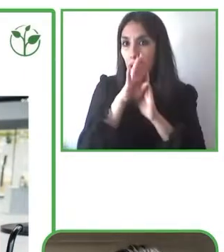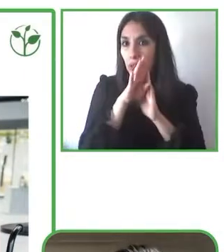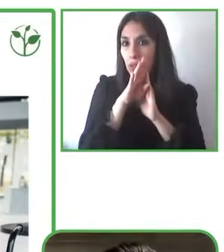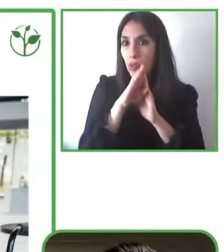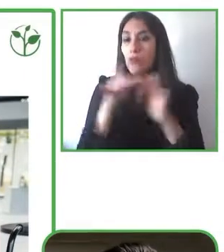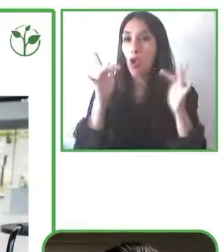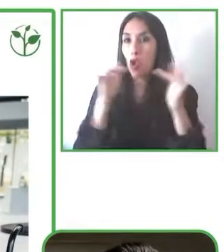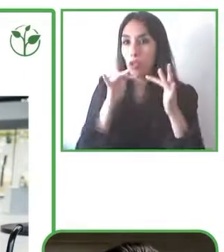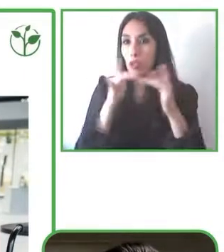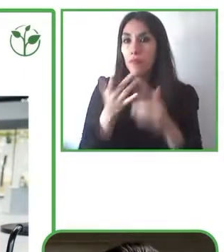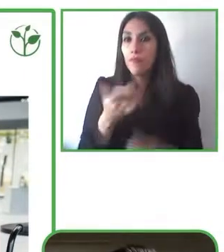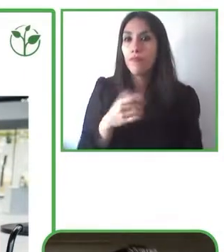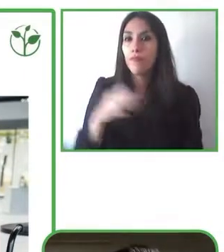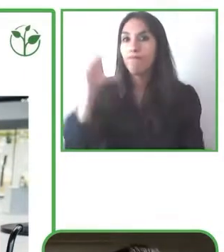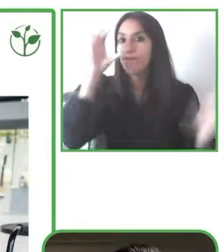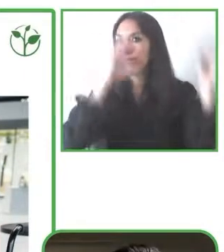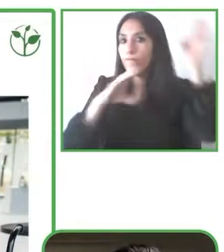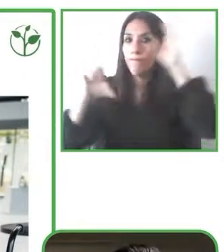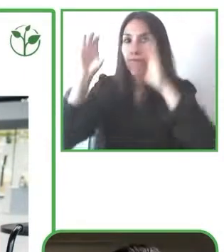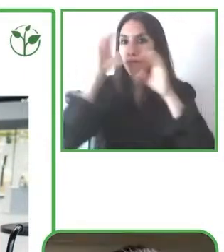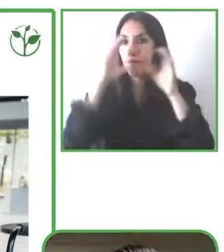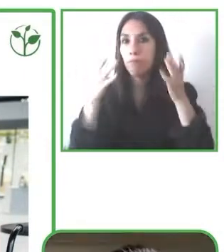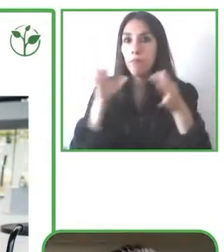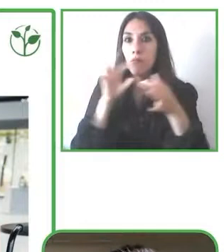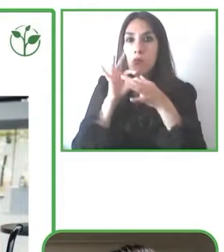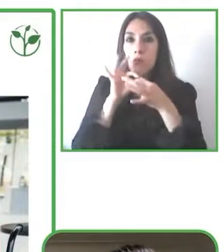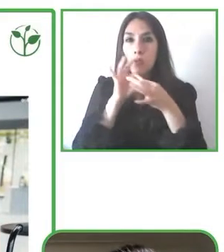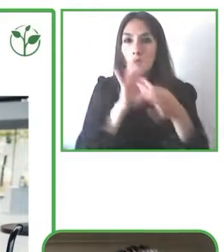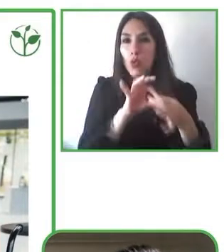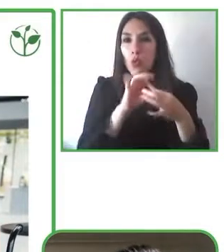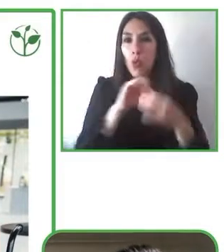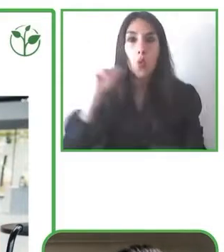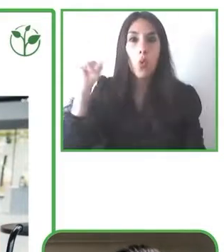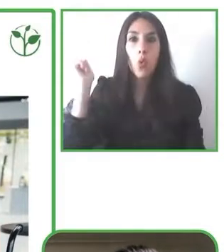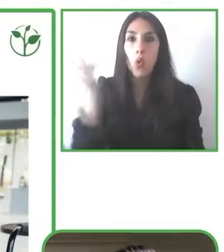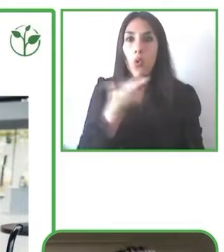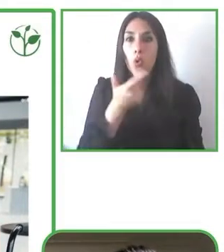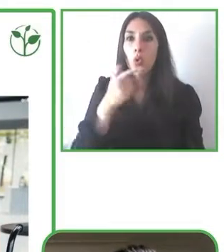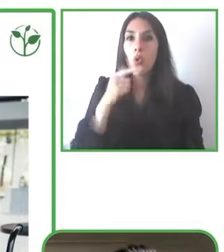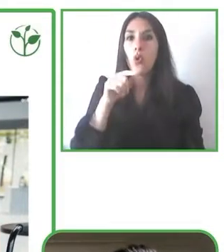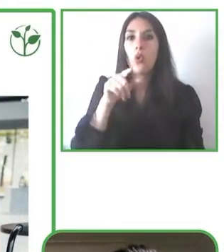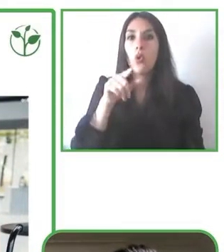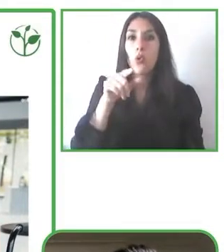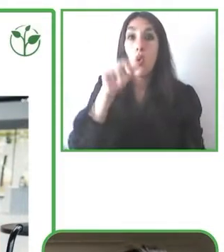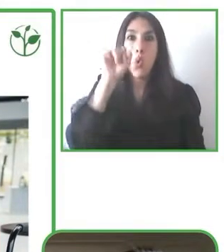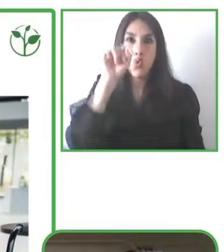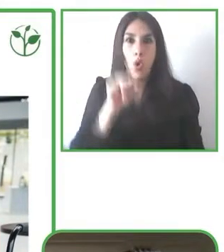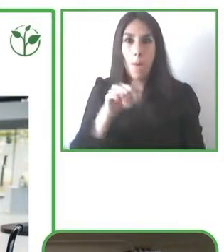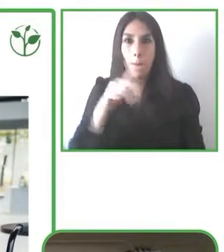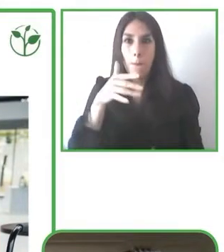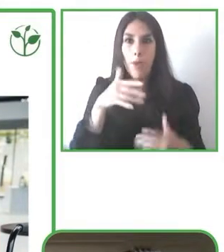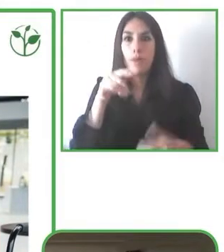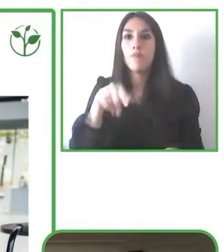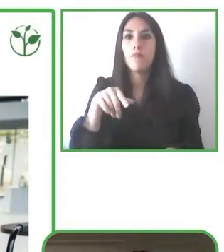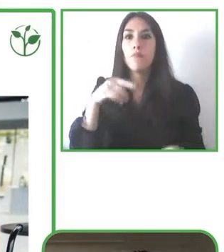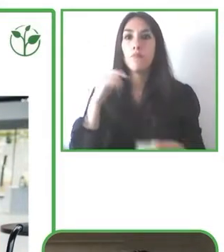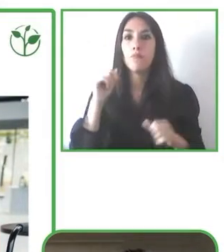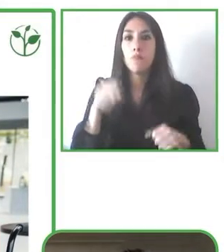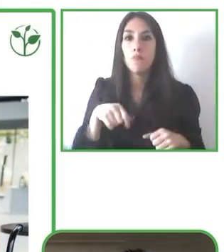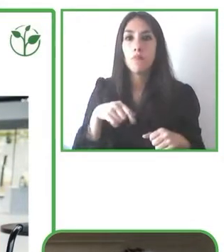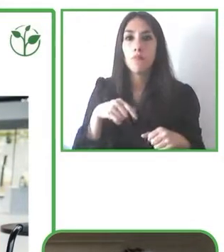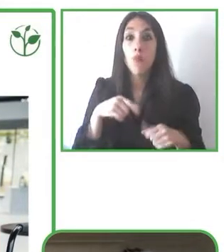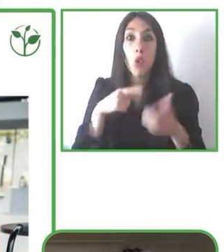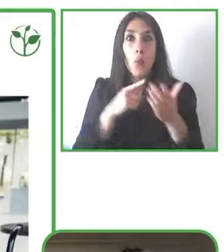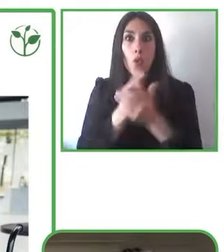todos en América Latina. Creo que es una gran oportunidad para todos. Sabemos que podemos ayudar a muchas personas. Si nos gustaría su apoyo,